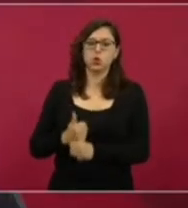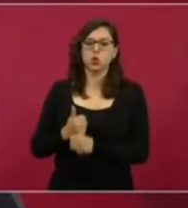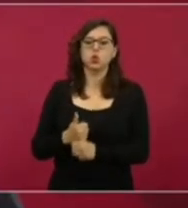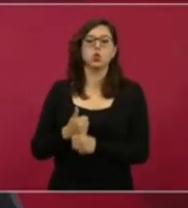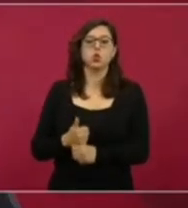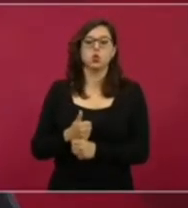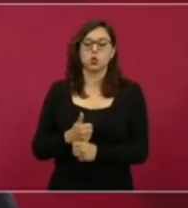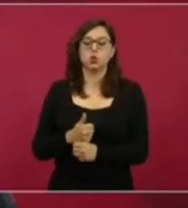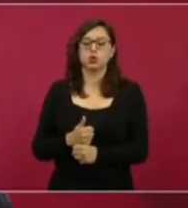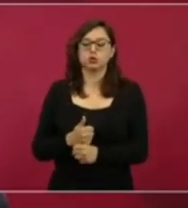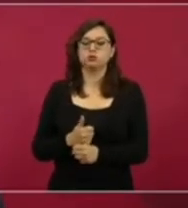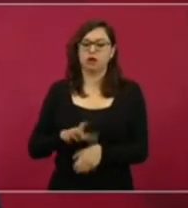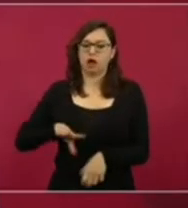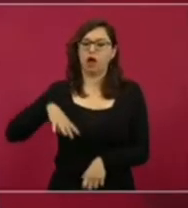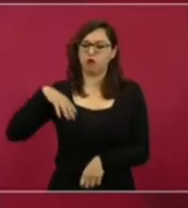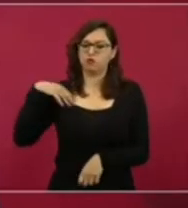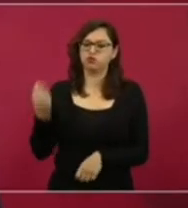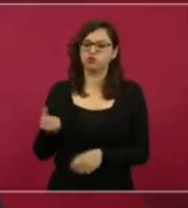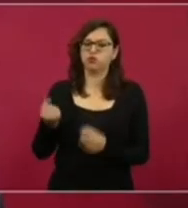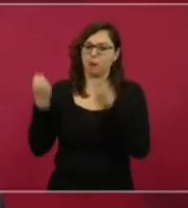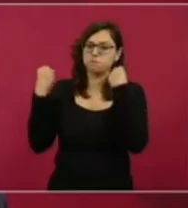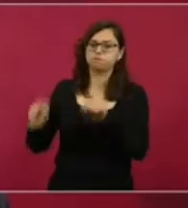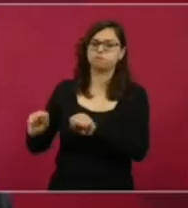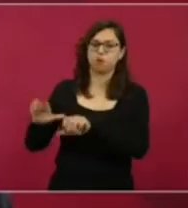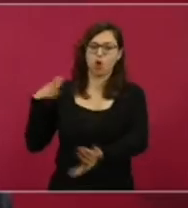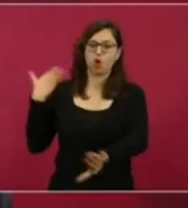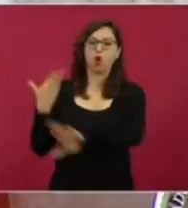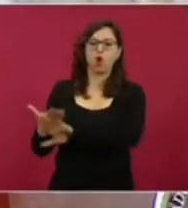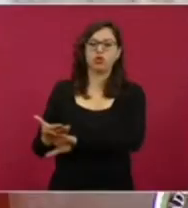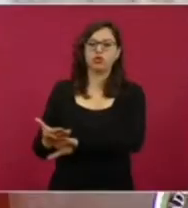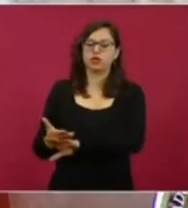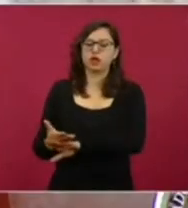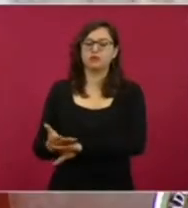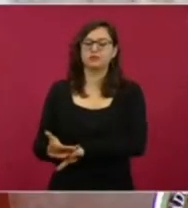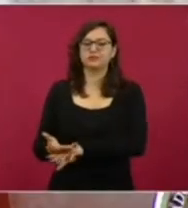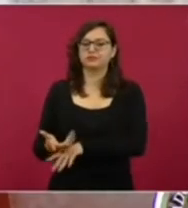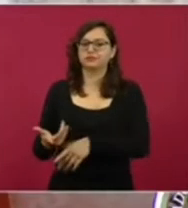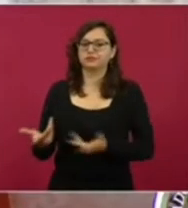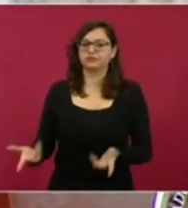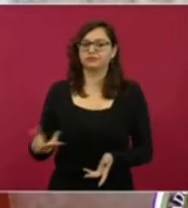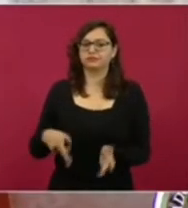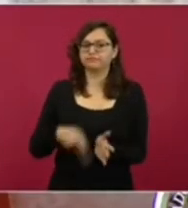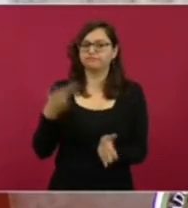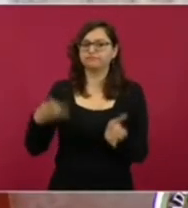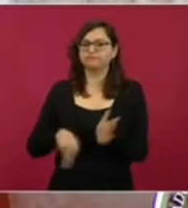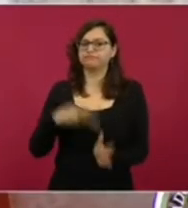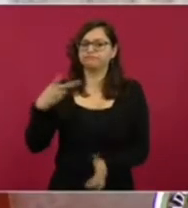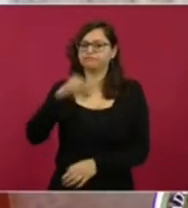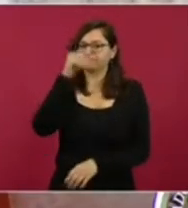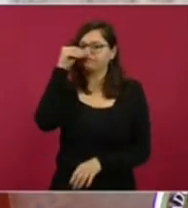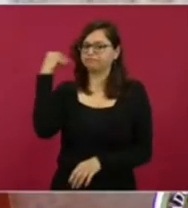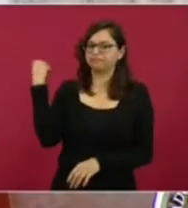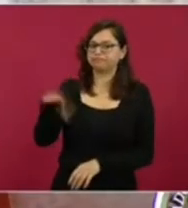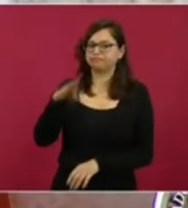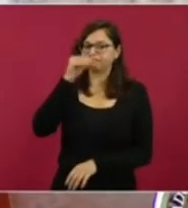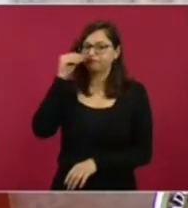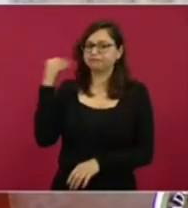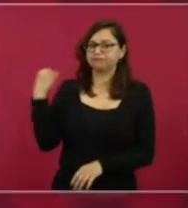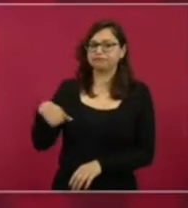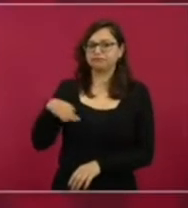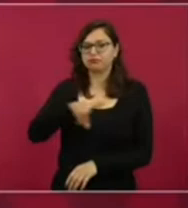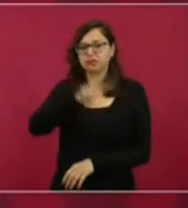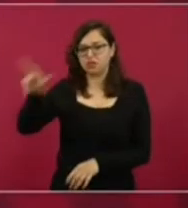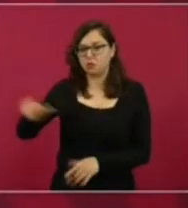a él le fabricaron delitos y lo tuvieron